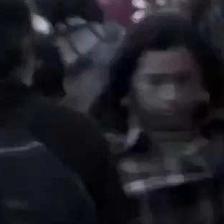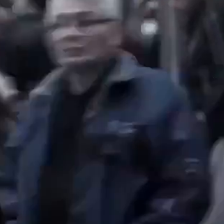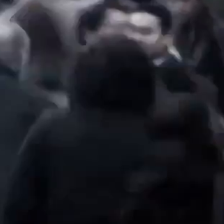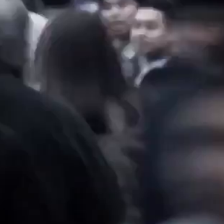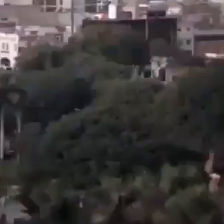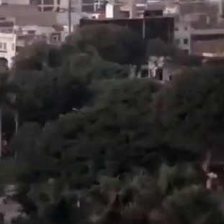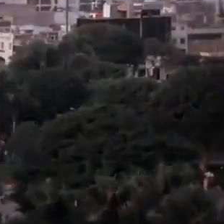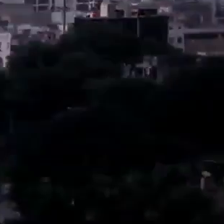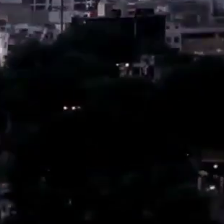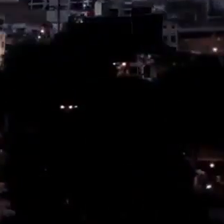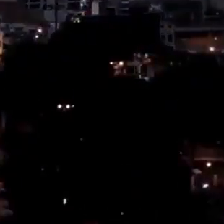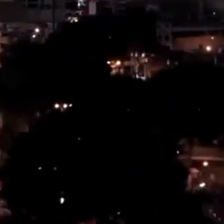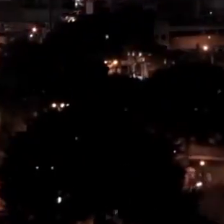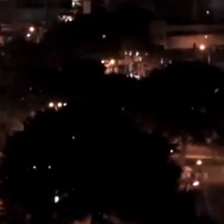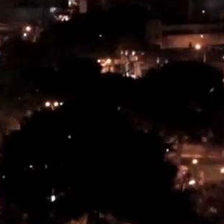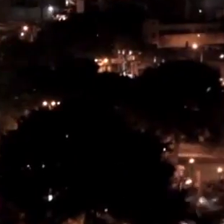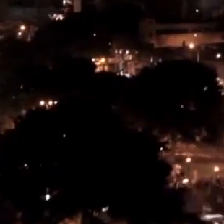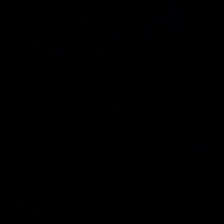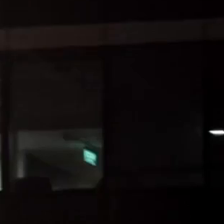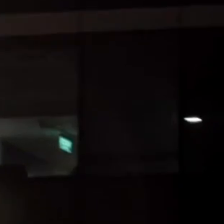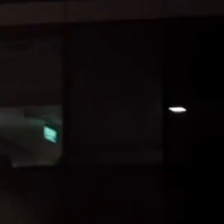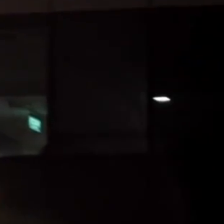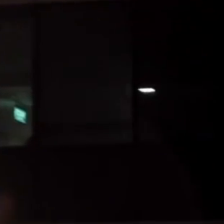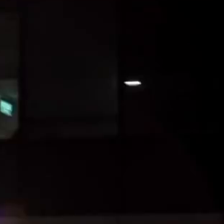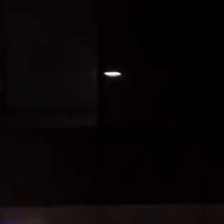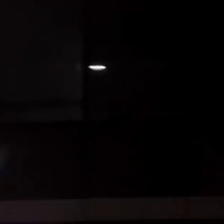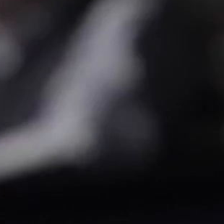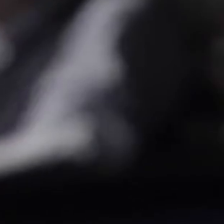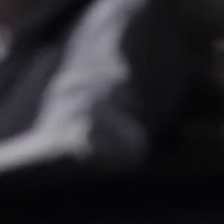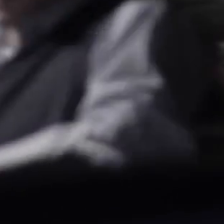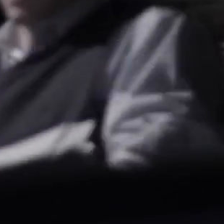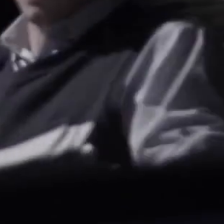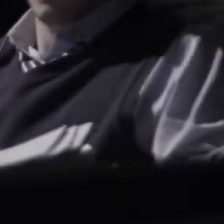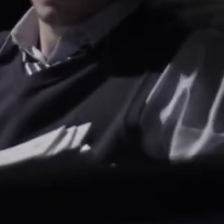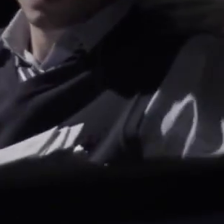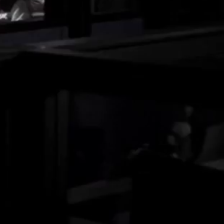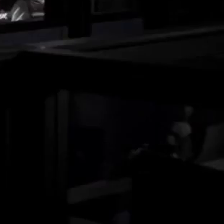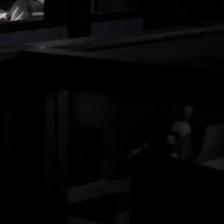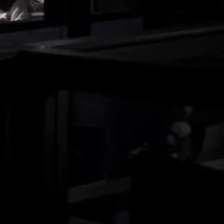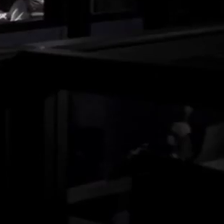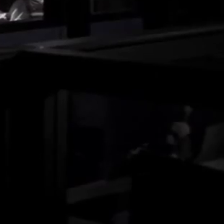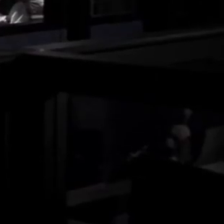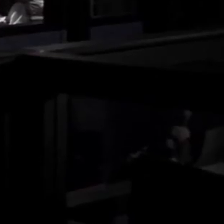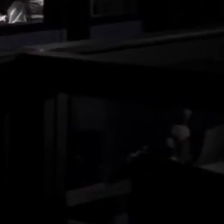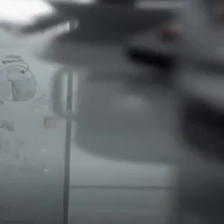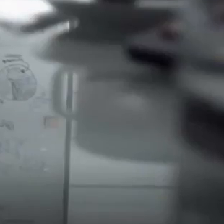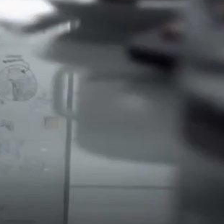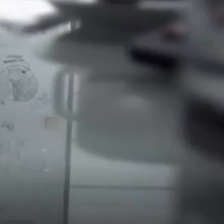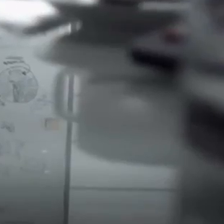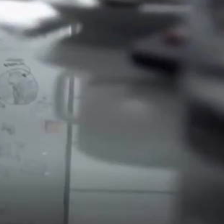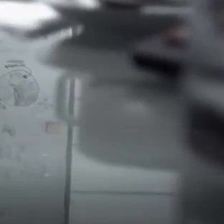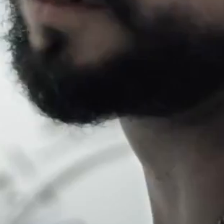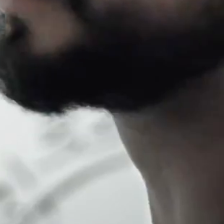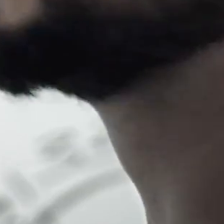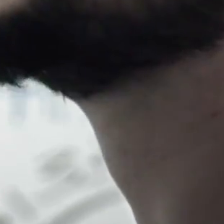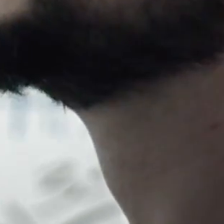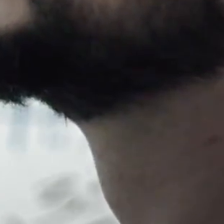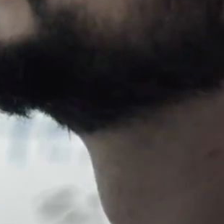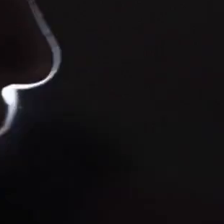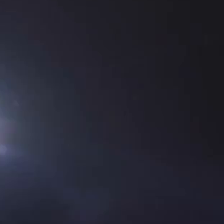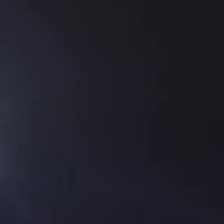Existe una raza distinta. Una raza que no se rinde. Que se autoexige.